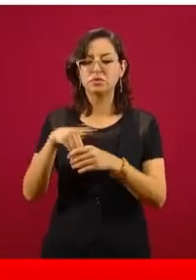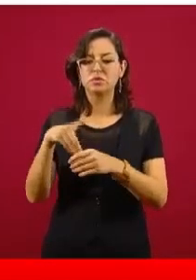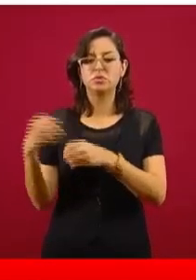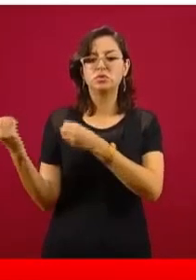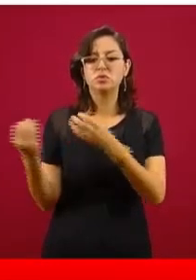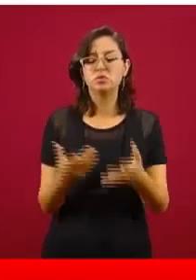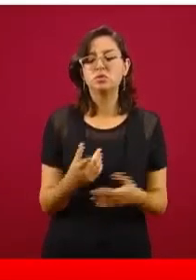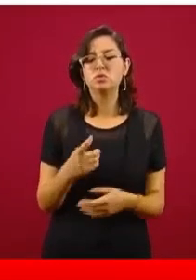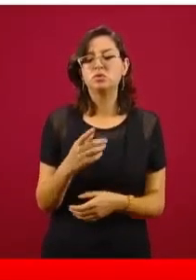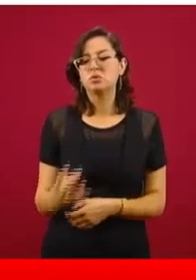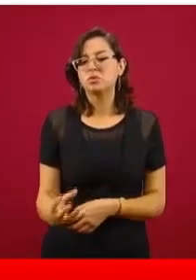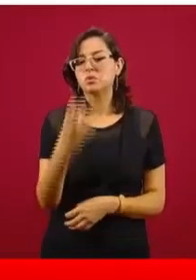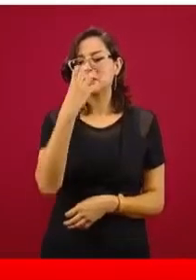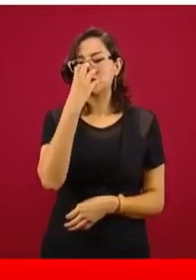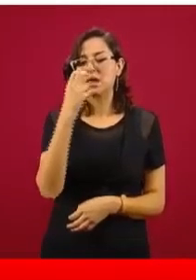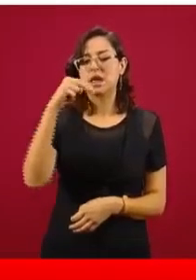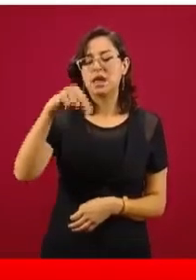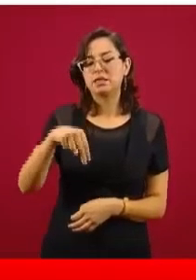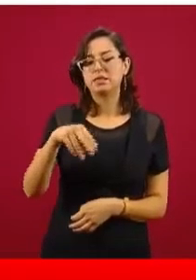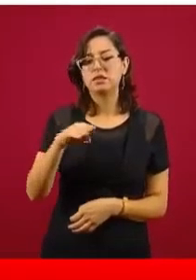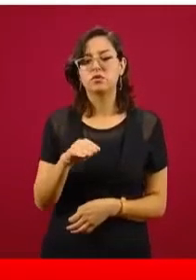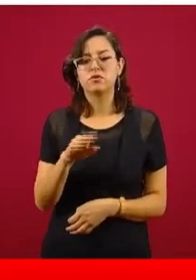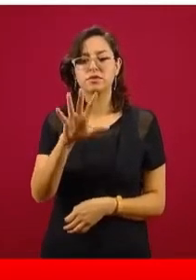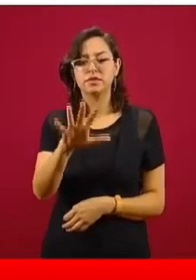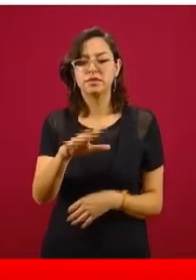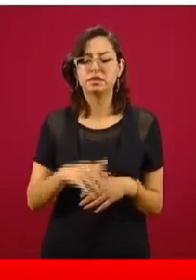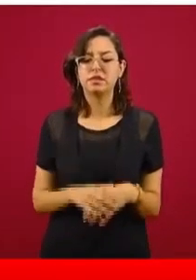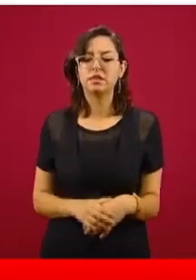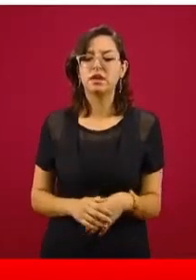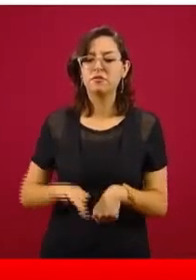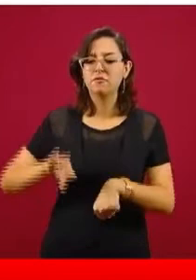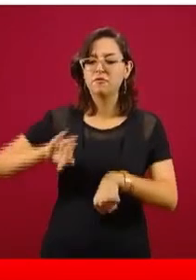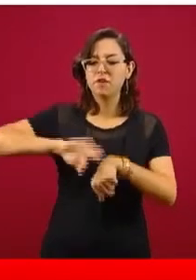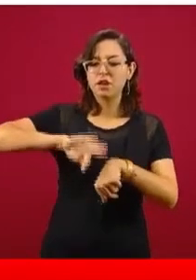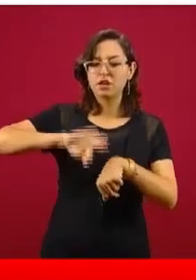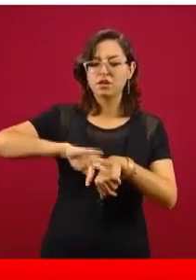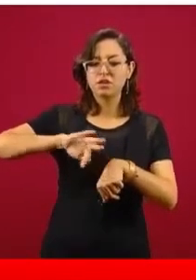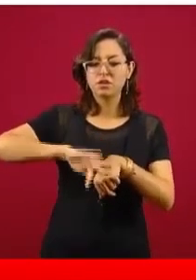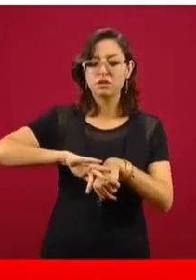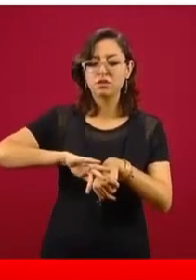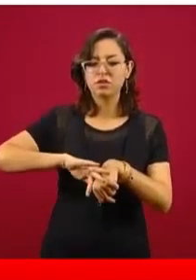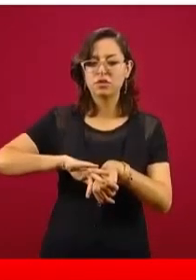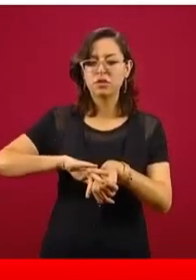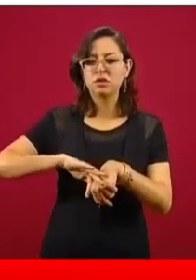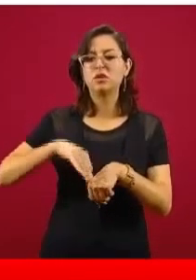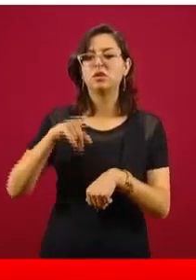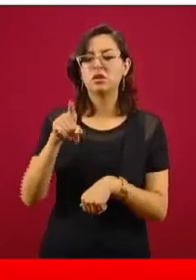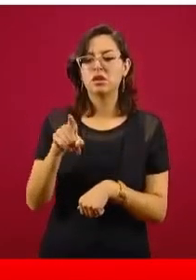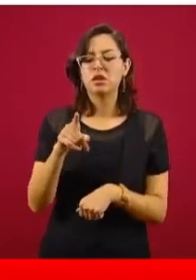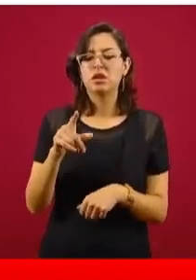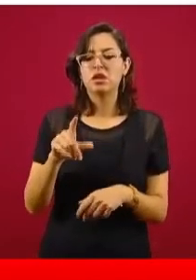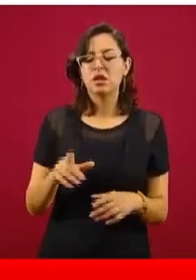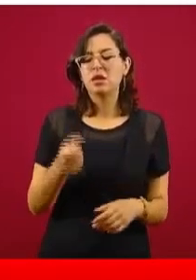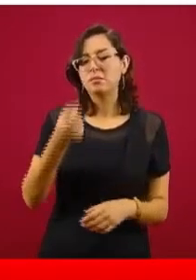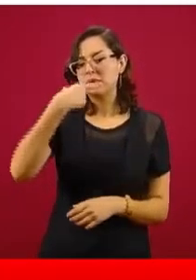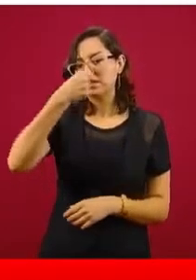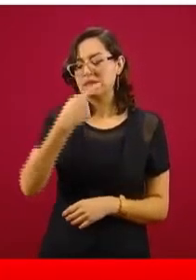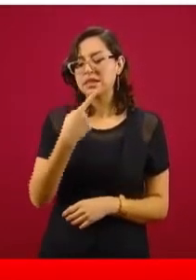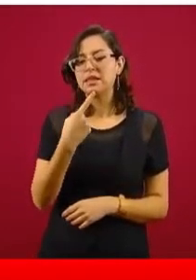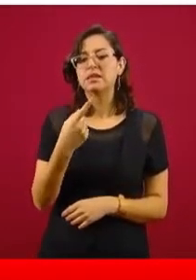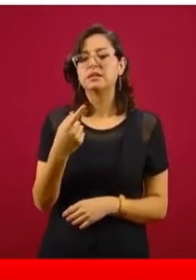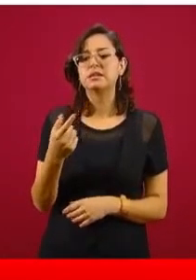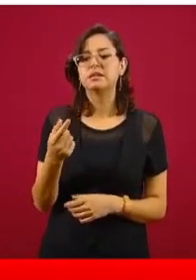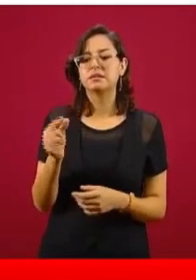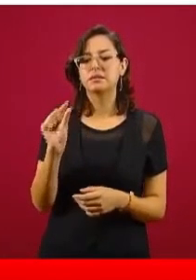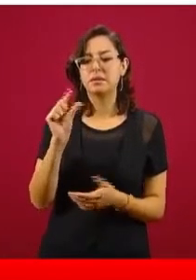mascarillas N95. La farmacéutica Novartis donó tres mil 600 frascos con 100